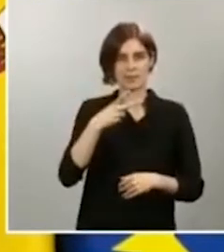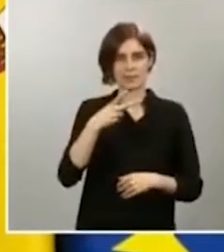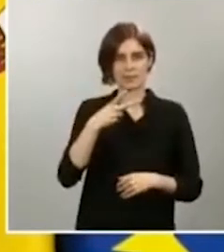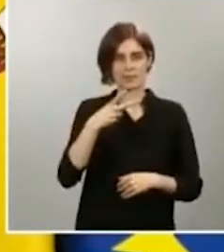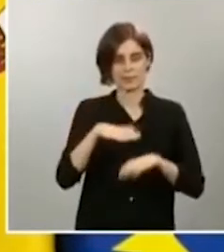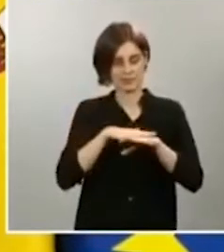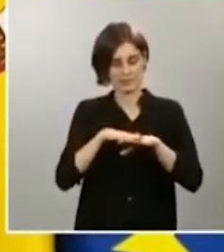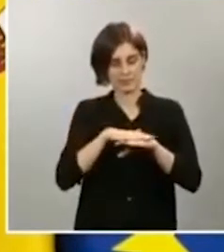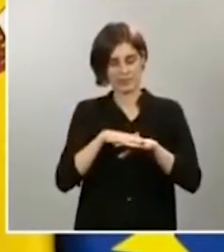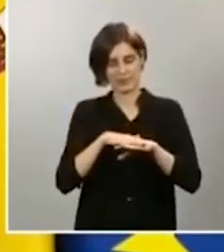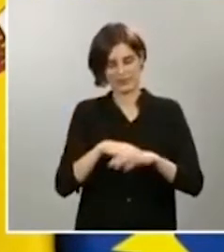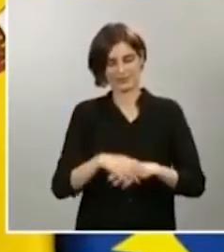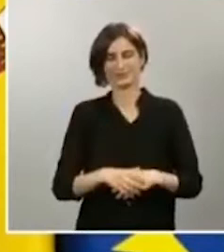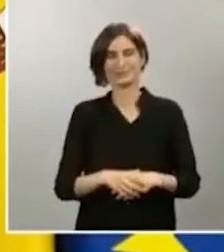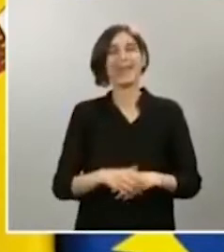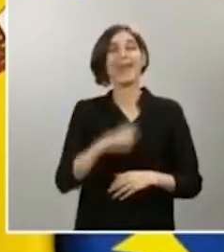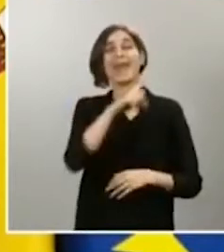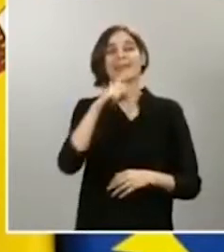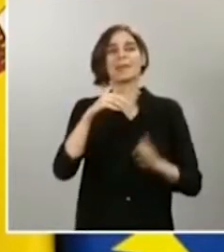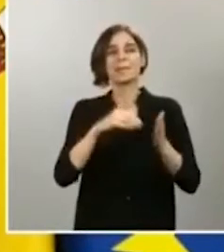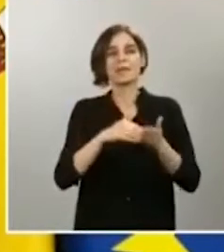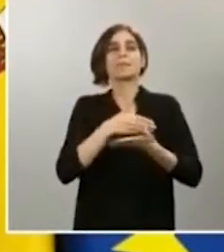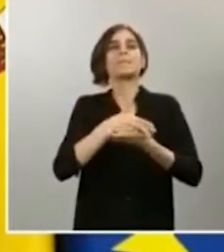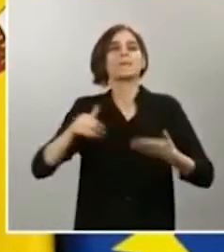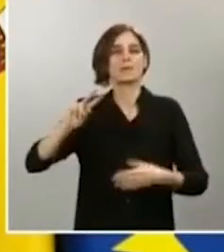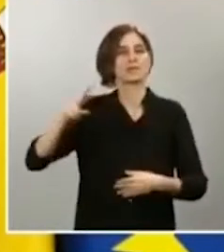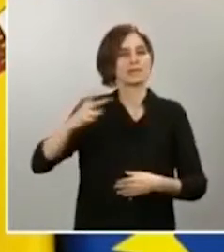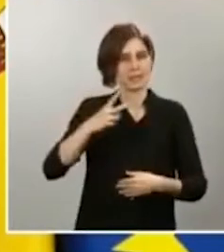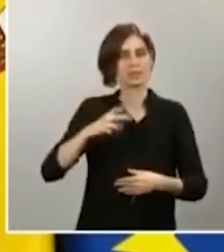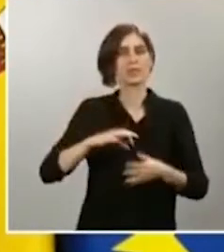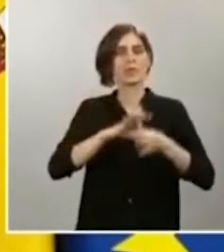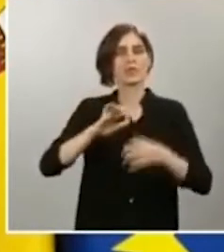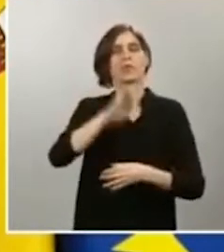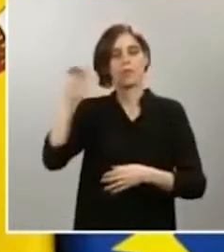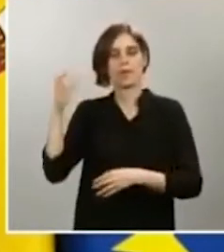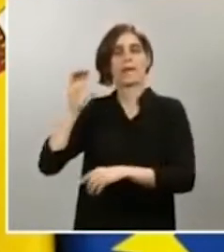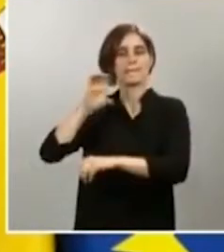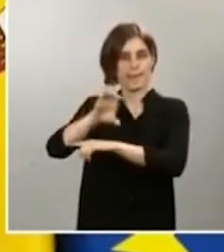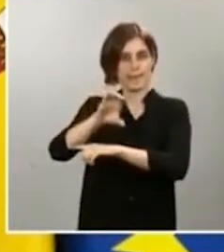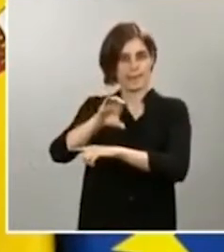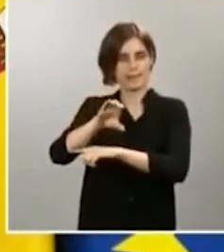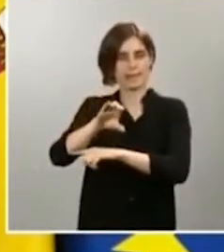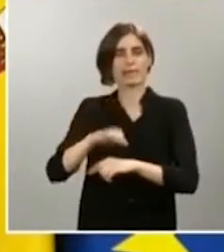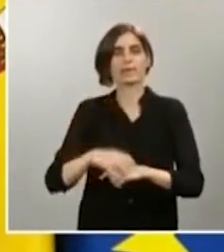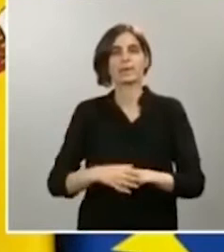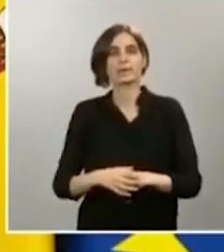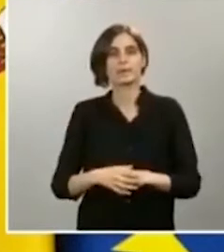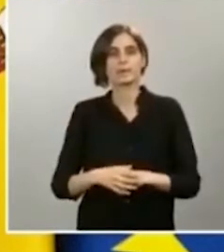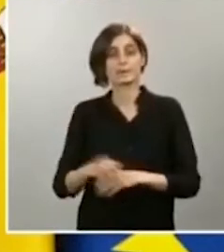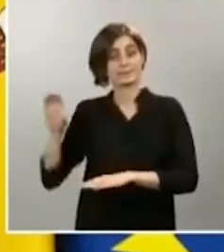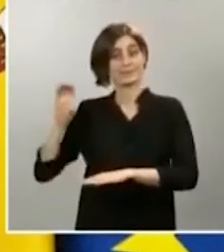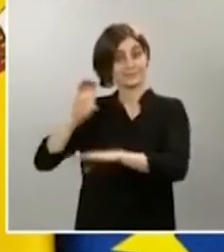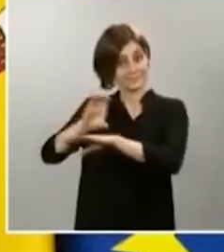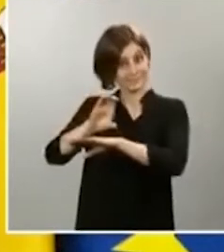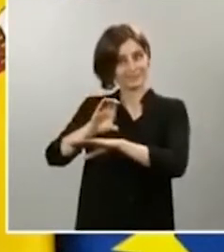100.000 millones de euros que la Unión Europea pone sobre la mesa y que va a poder ser utilizado por países